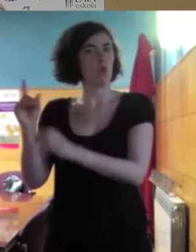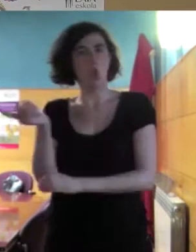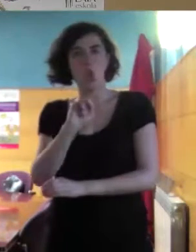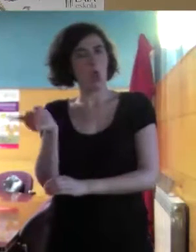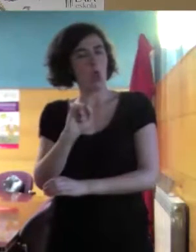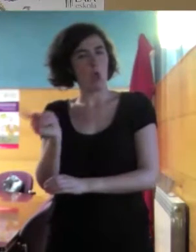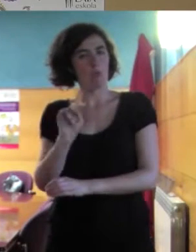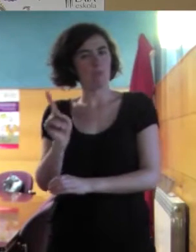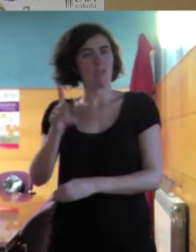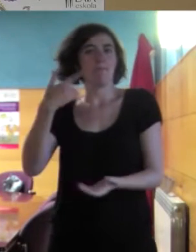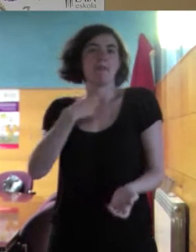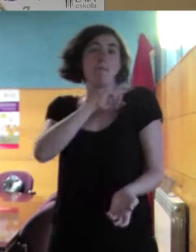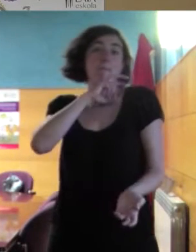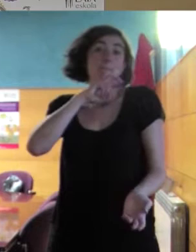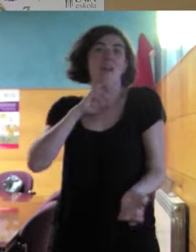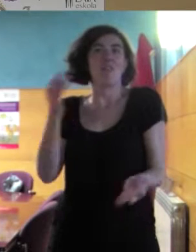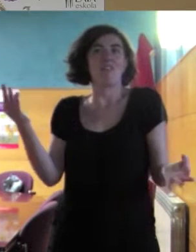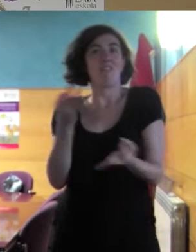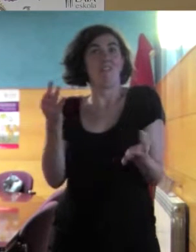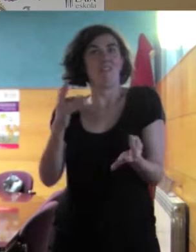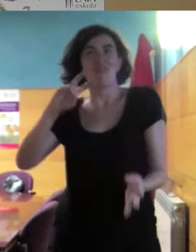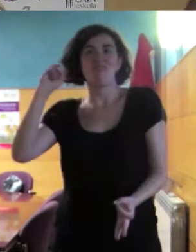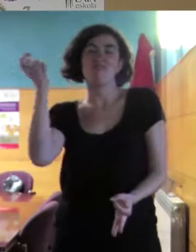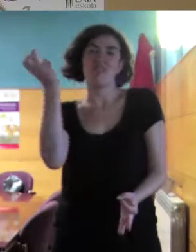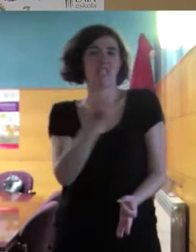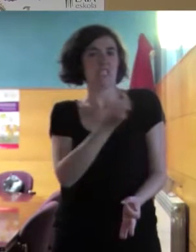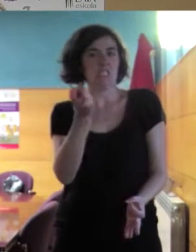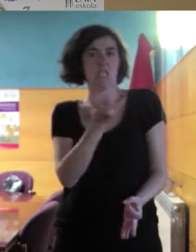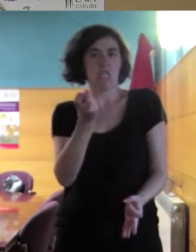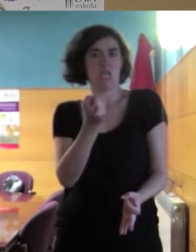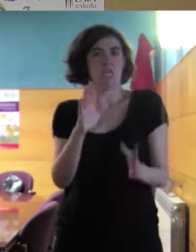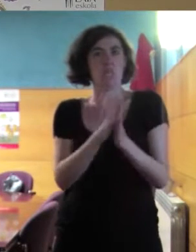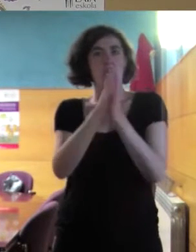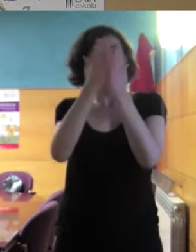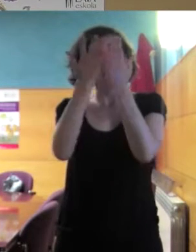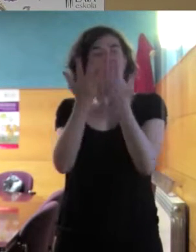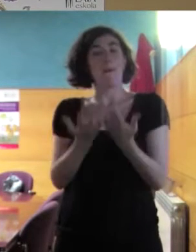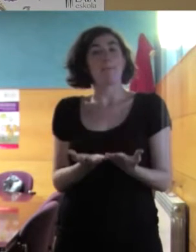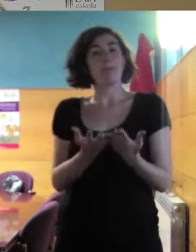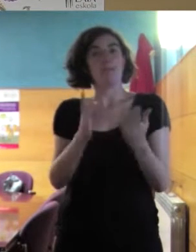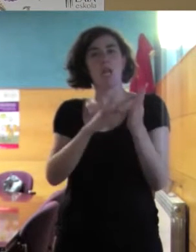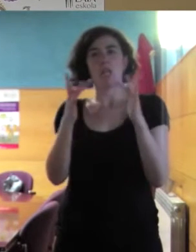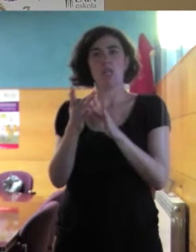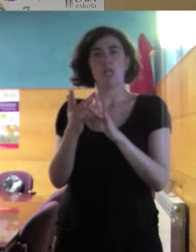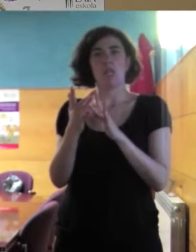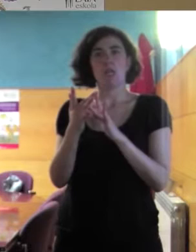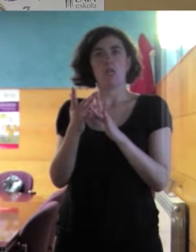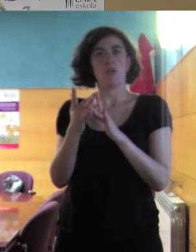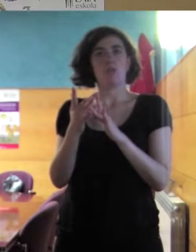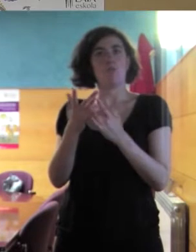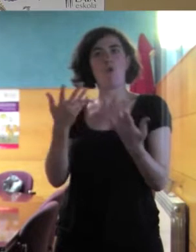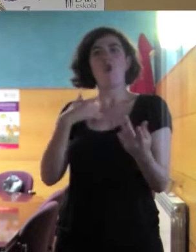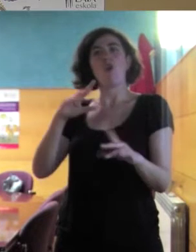diversidad. La diversidad no es una maldición, aunque la Biblia diga lo contrario mediante la parábola de la Torre de Babel.